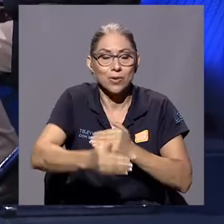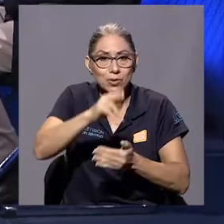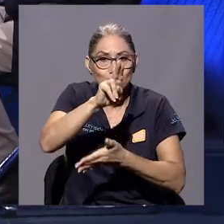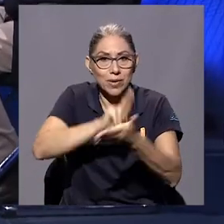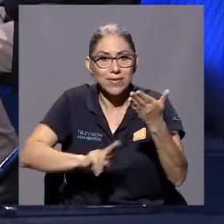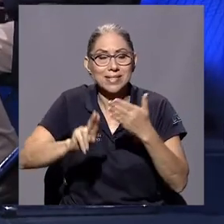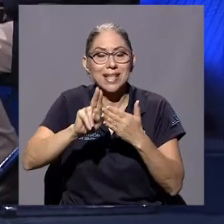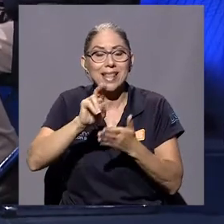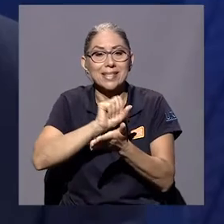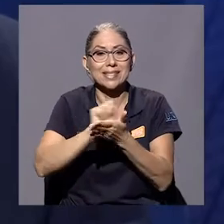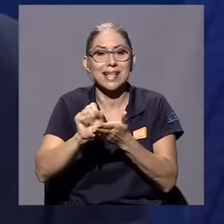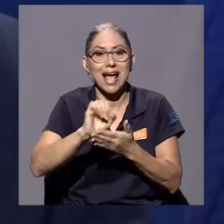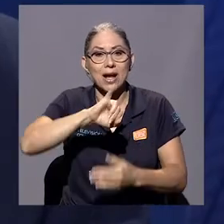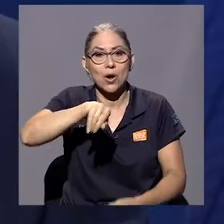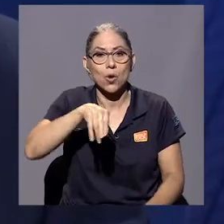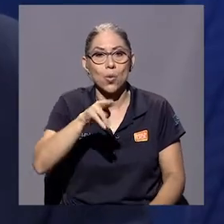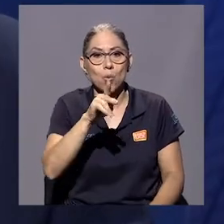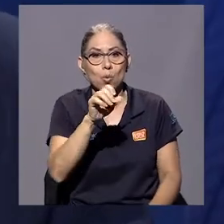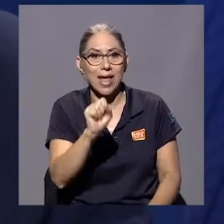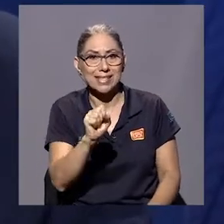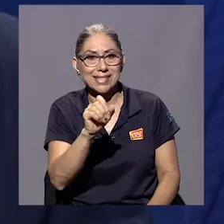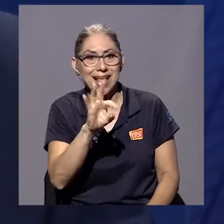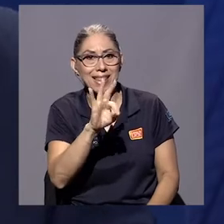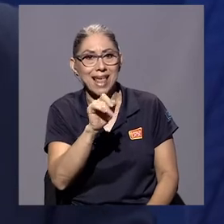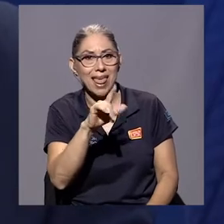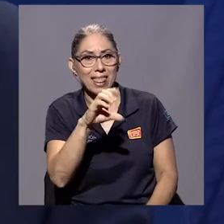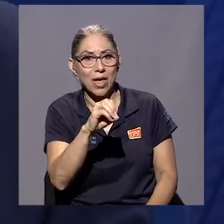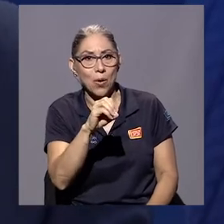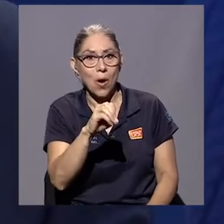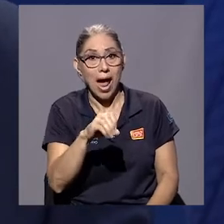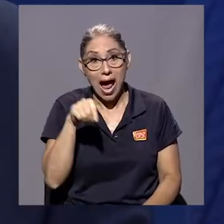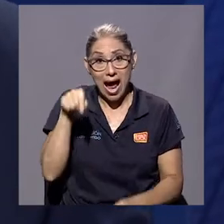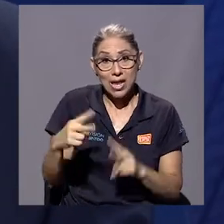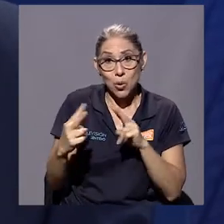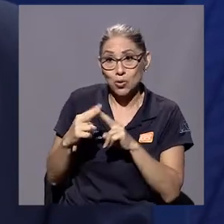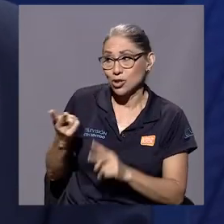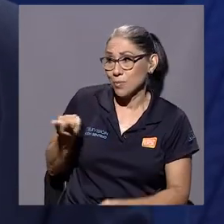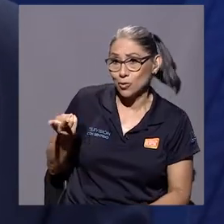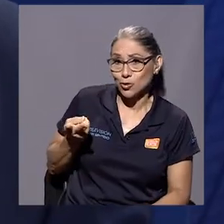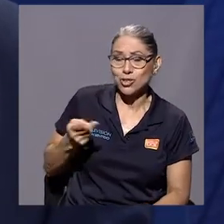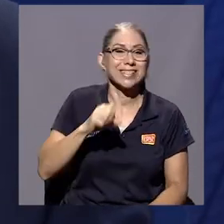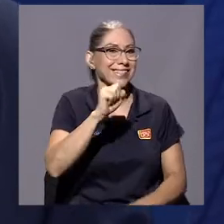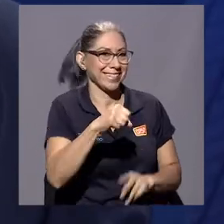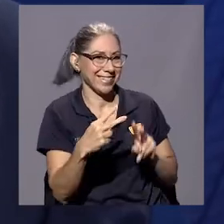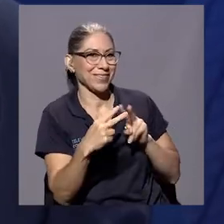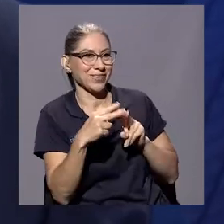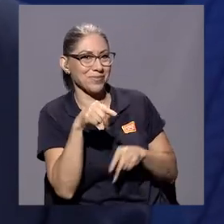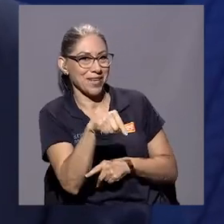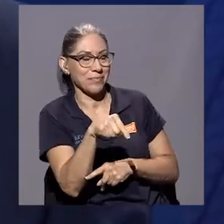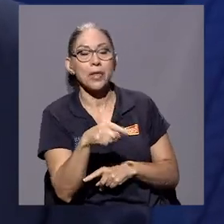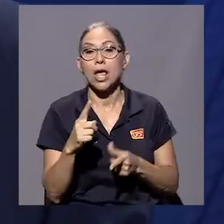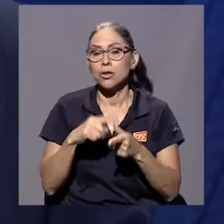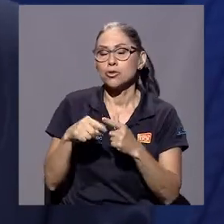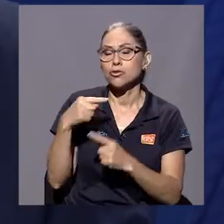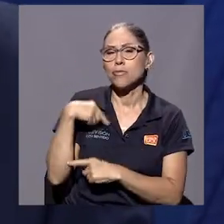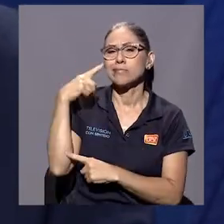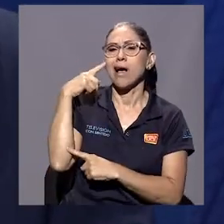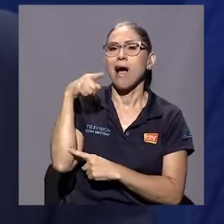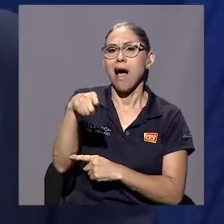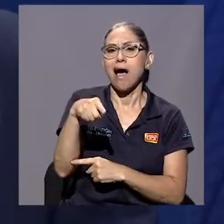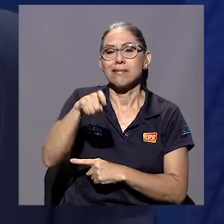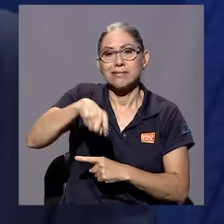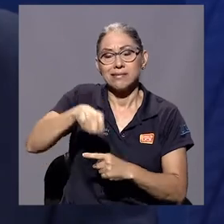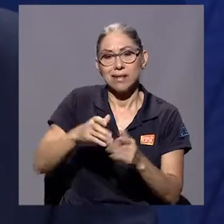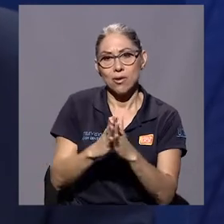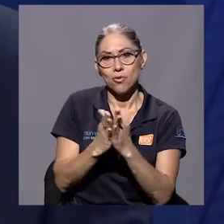donde creo que fuiste ahí. ¿Te conocí, te conocí, te conocí? Entonces vi la necesidad de tener un texto de esa materia, entonces